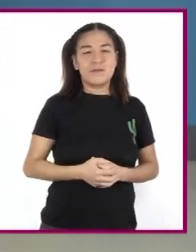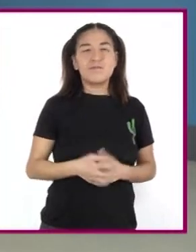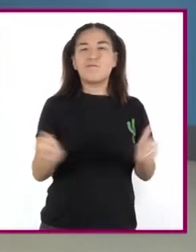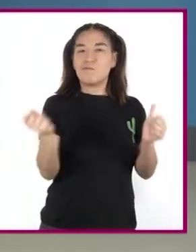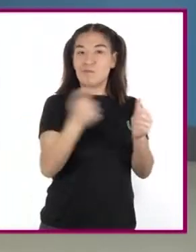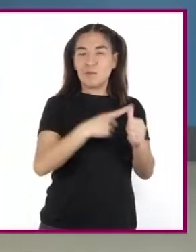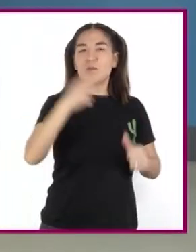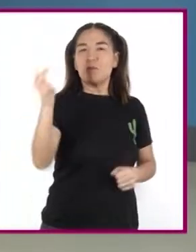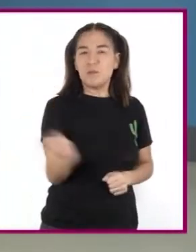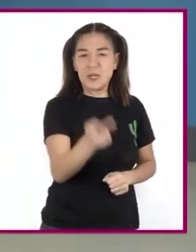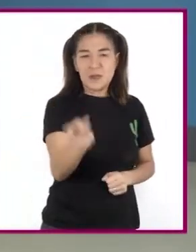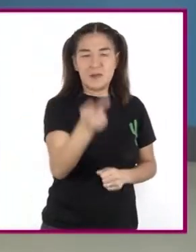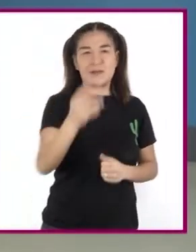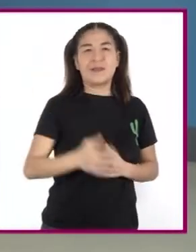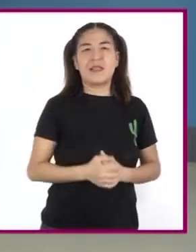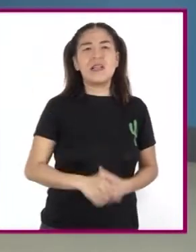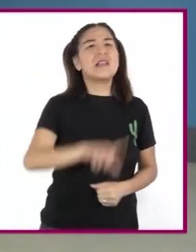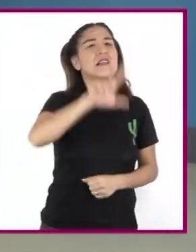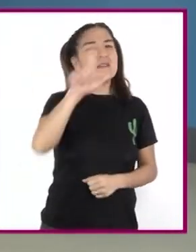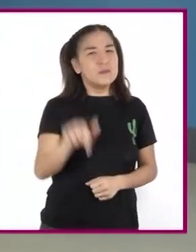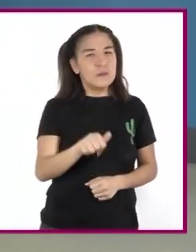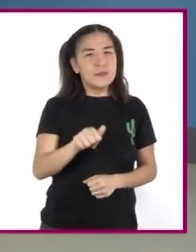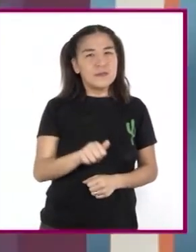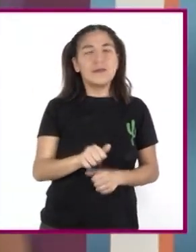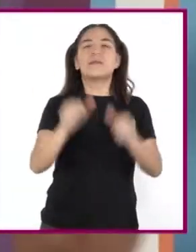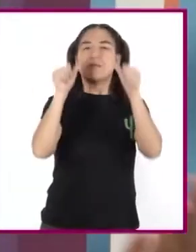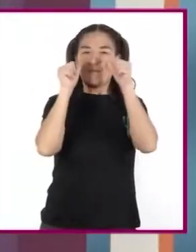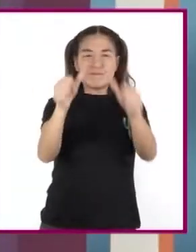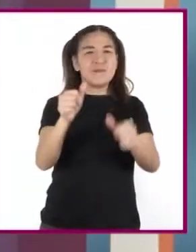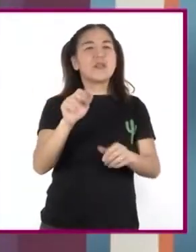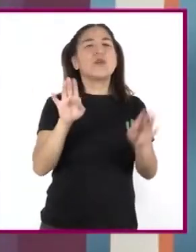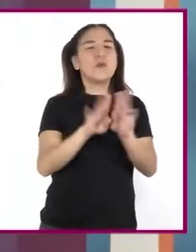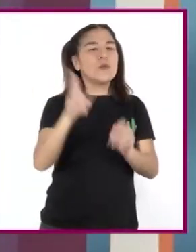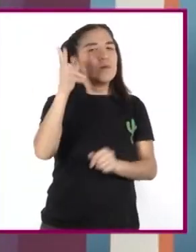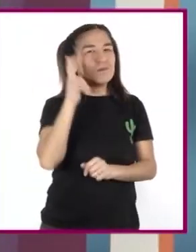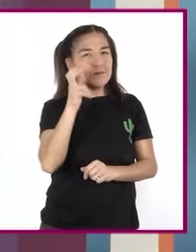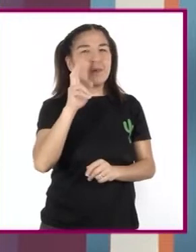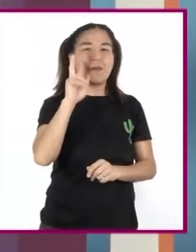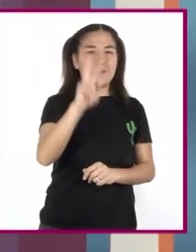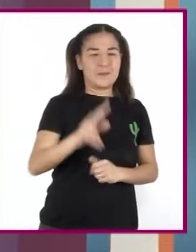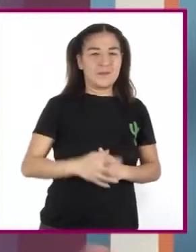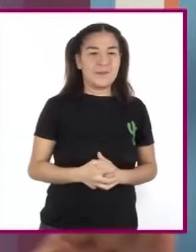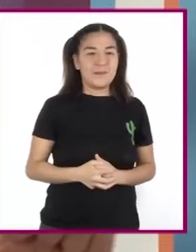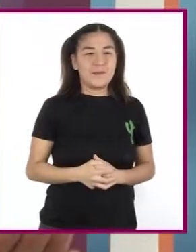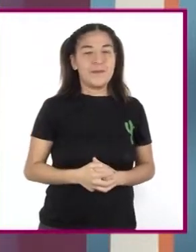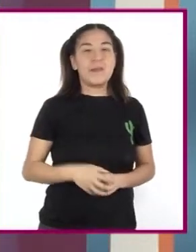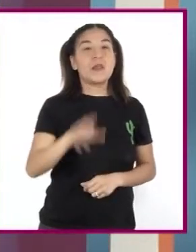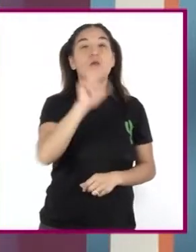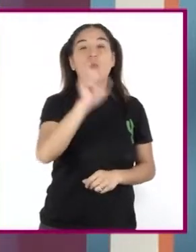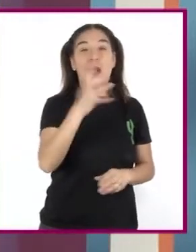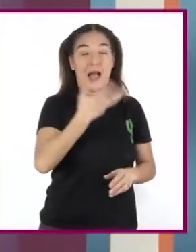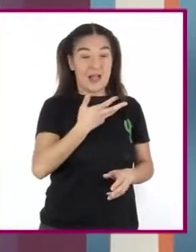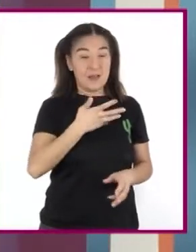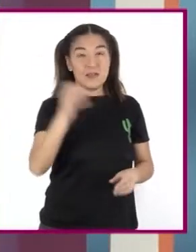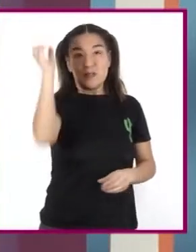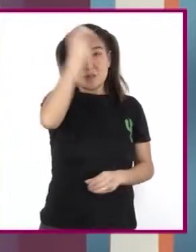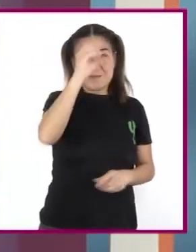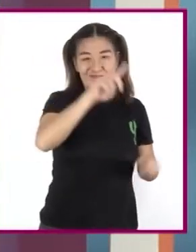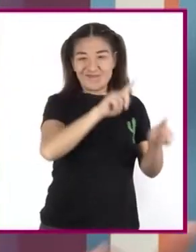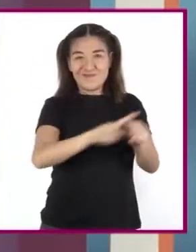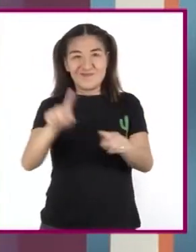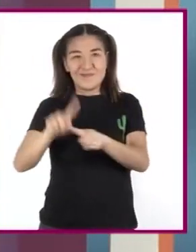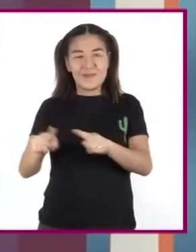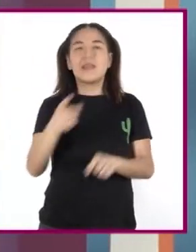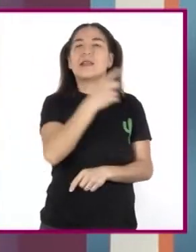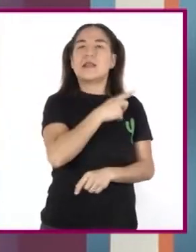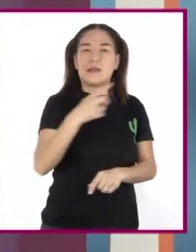primero Después Escuchar Cuando surgen diferencias debemos opinar de manera respetuosa